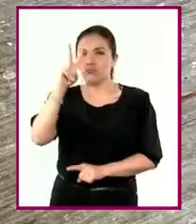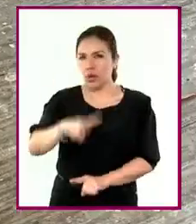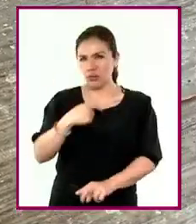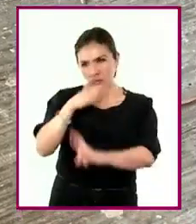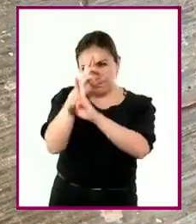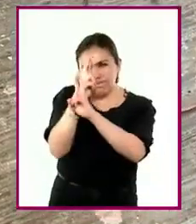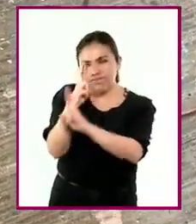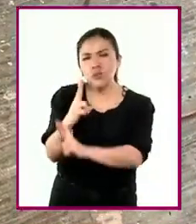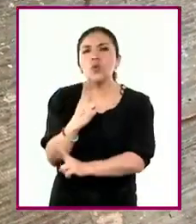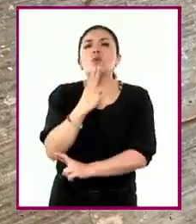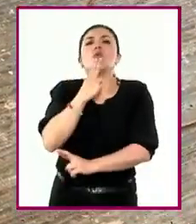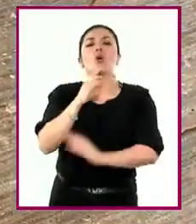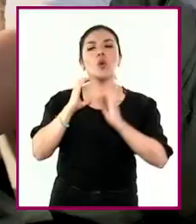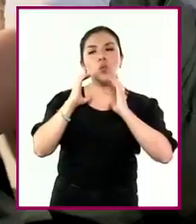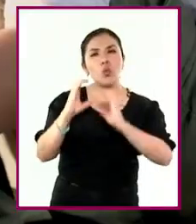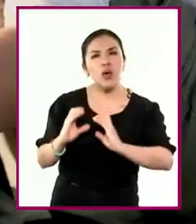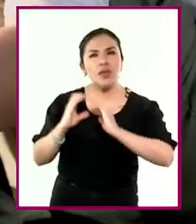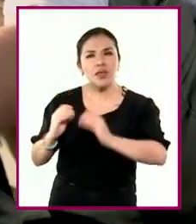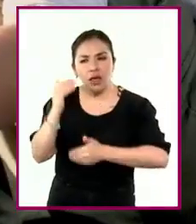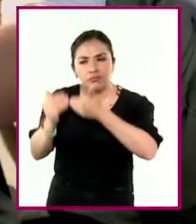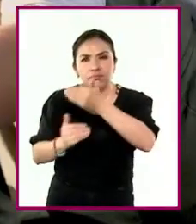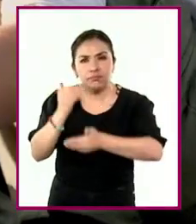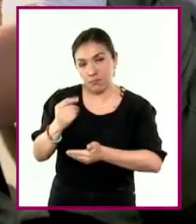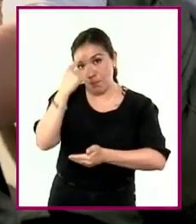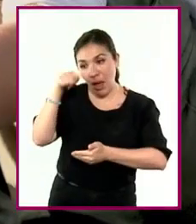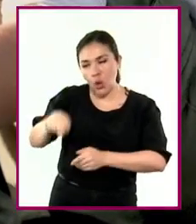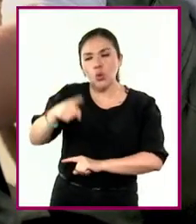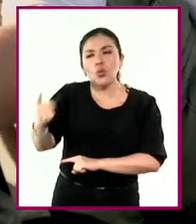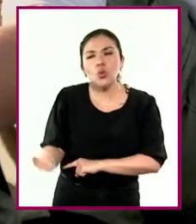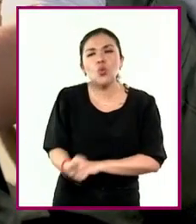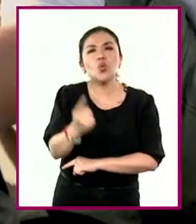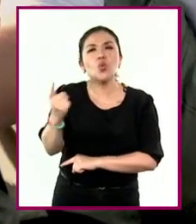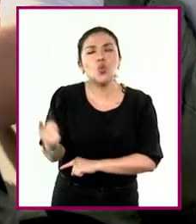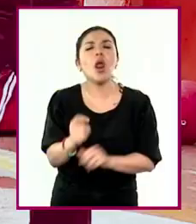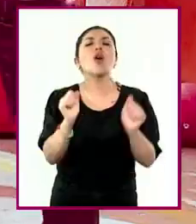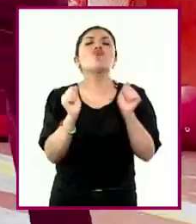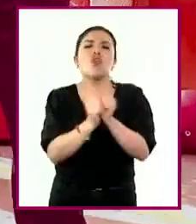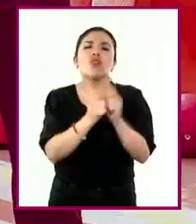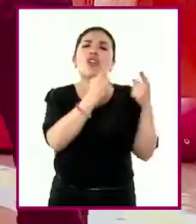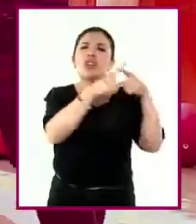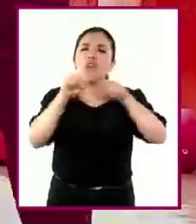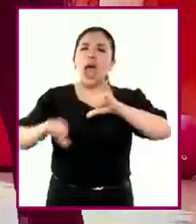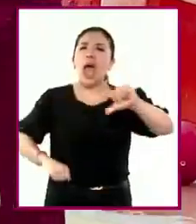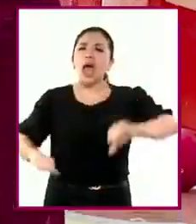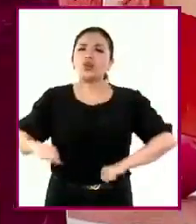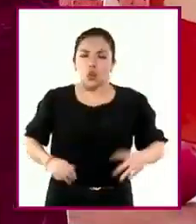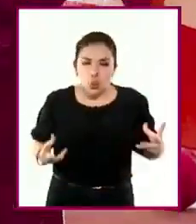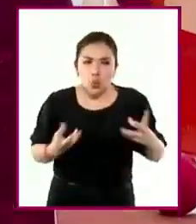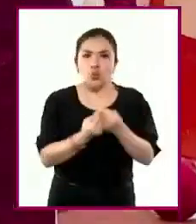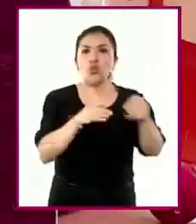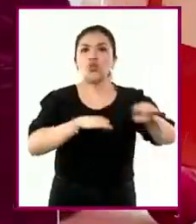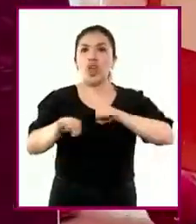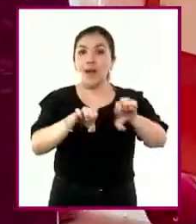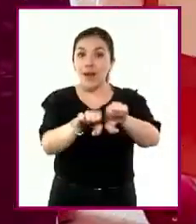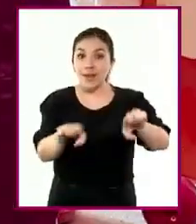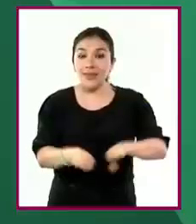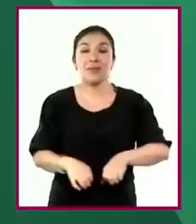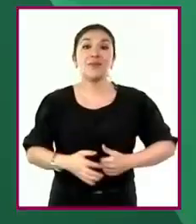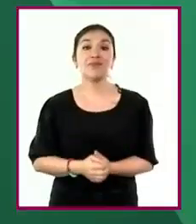a respetarlos, cuidarlos y contribuir en su preservación mediante acciones colectivas.